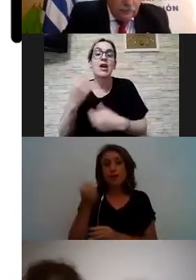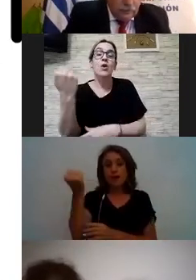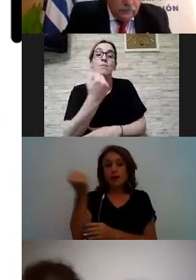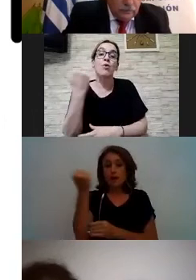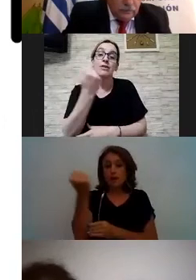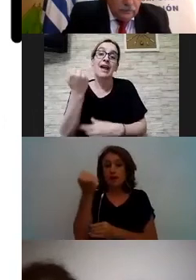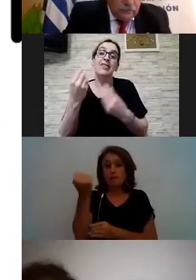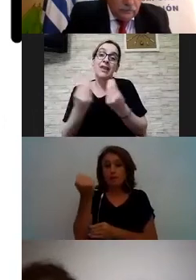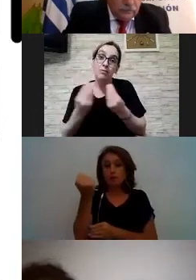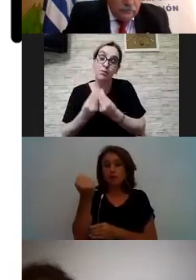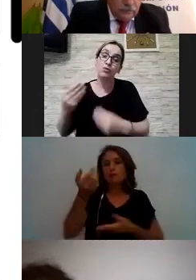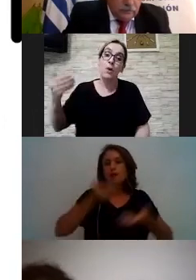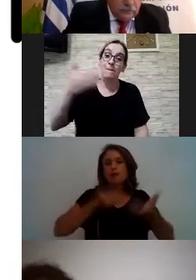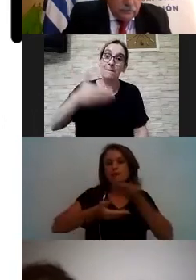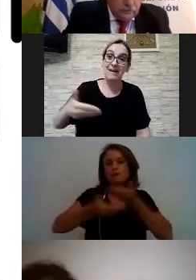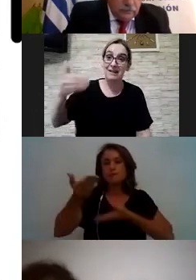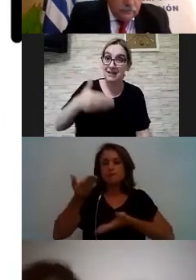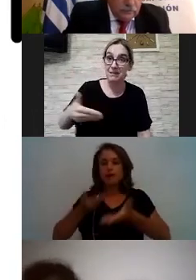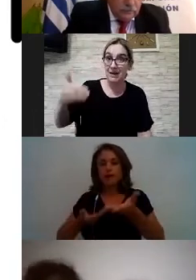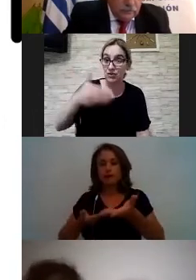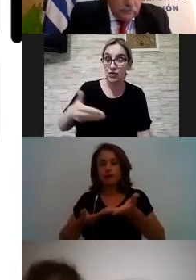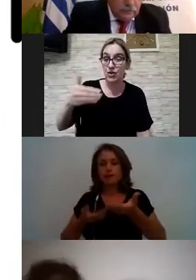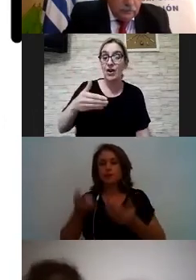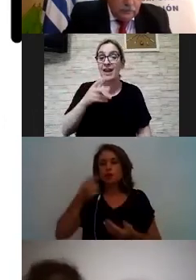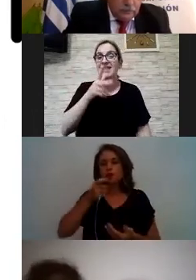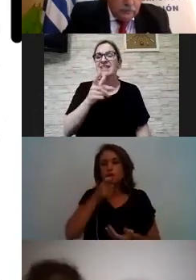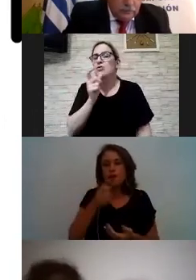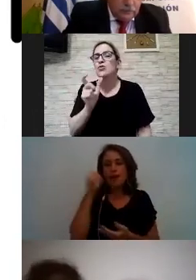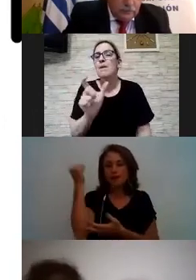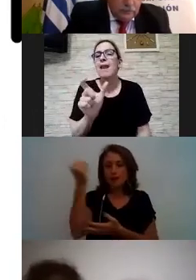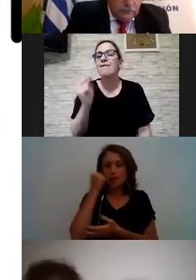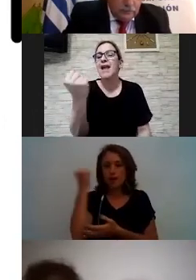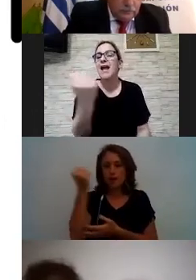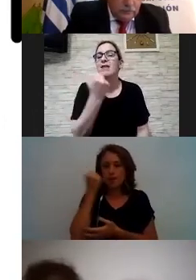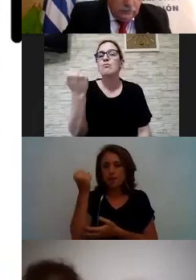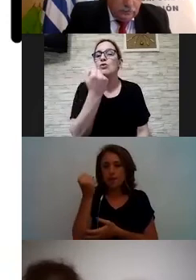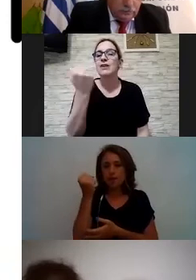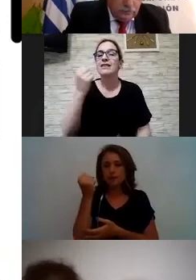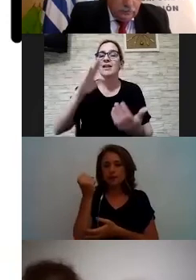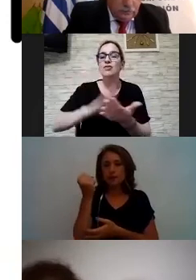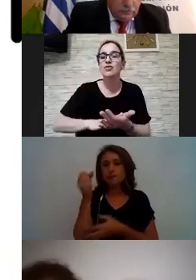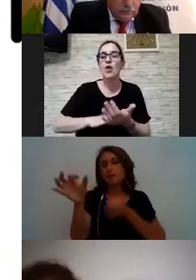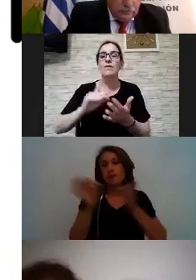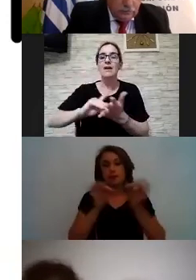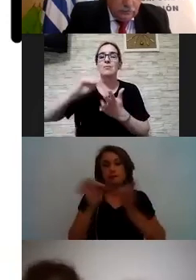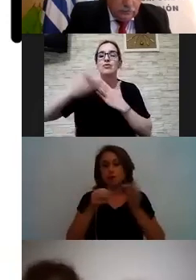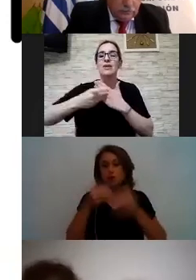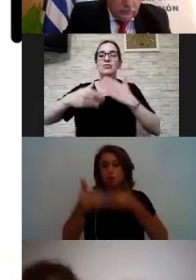bueno, hablamos de participación y, como decimos, es una palabra clave en todo lo que tiene que ver con proyectos de desarrollo.